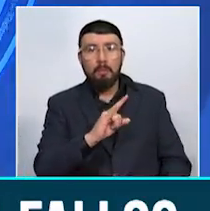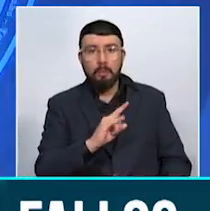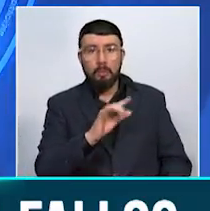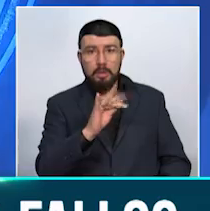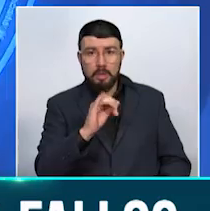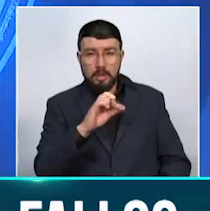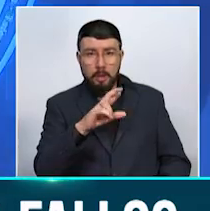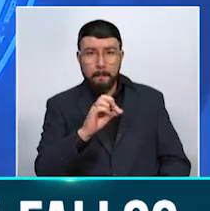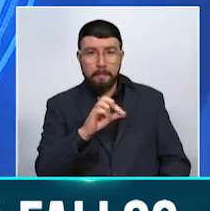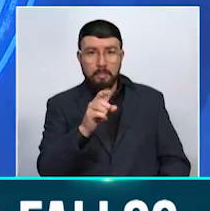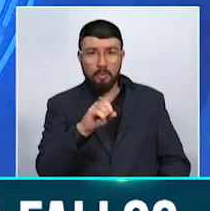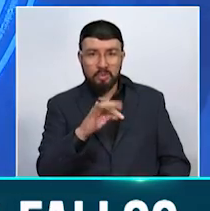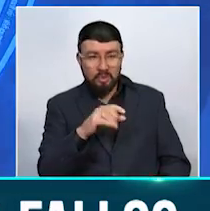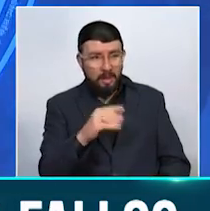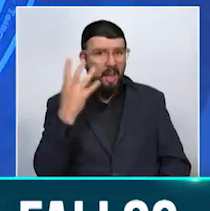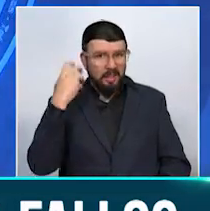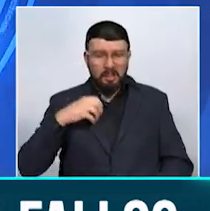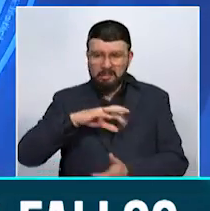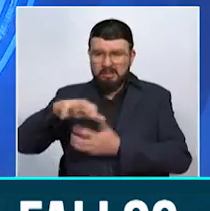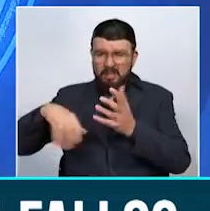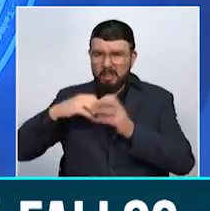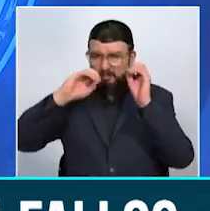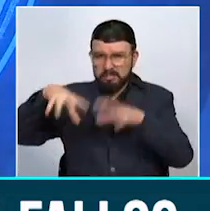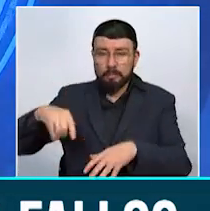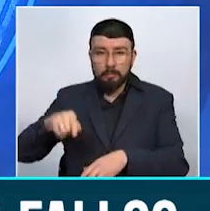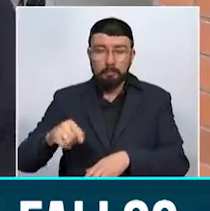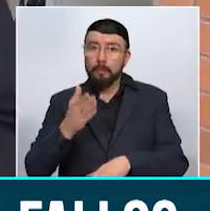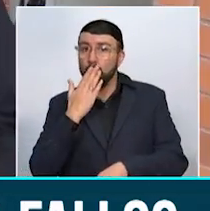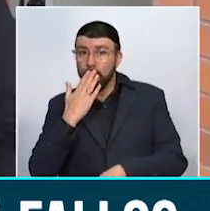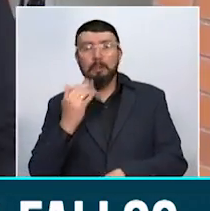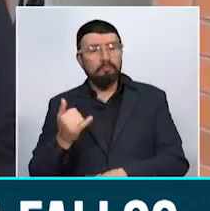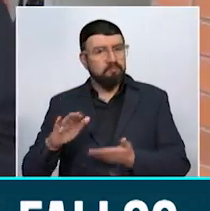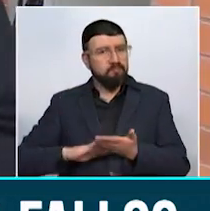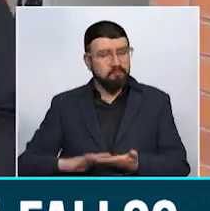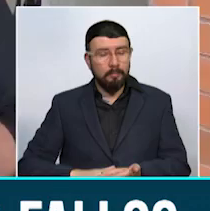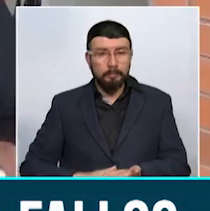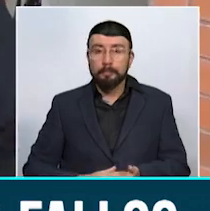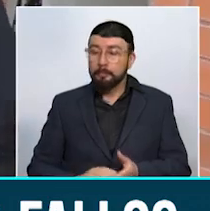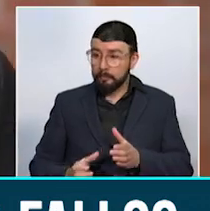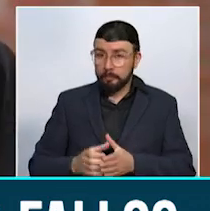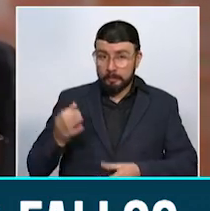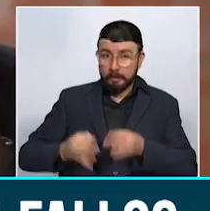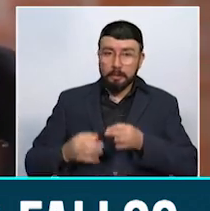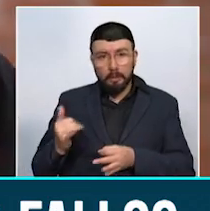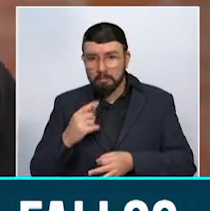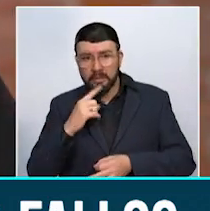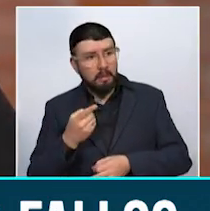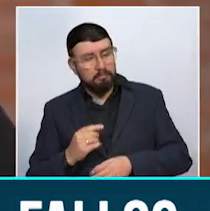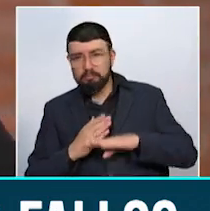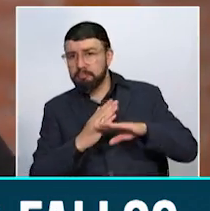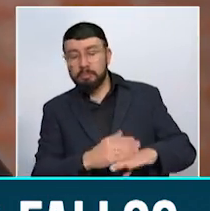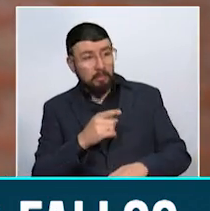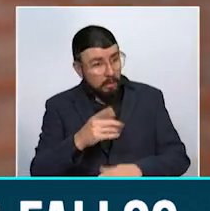encontraba el relleno Villacarina en el municipio de Calarcada. El Tribunal Administrativo del Quindío negó en primera instancia las